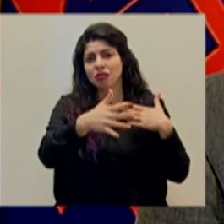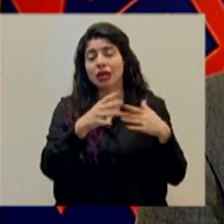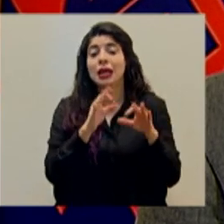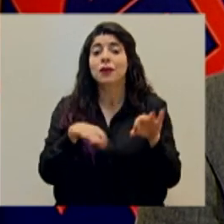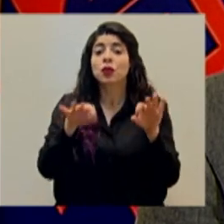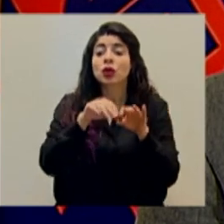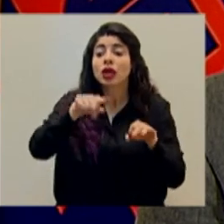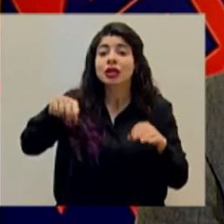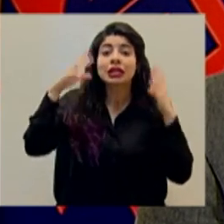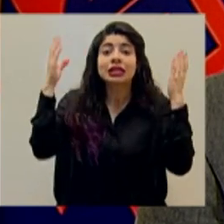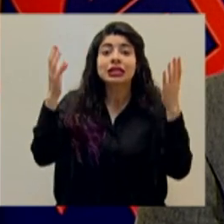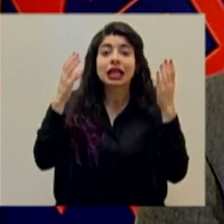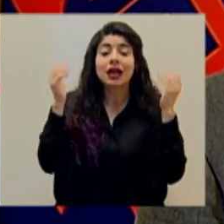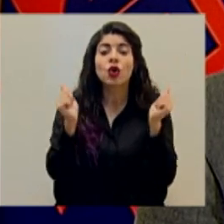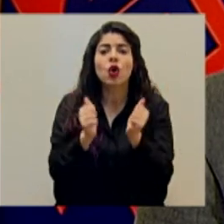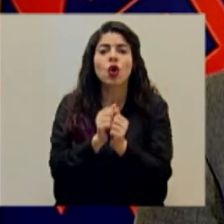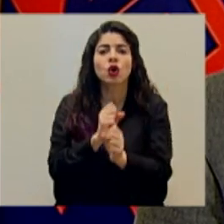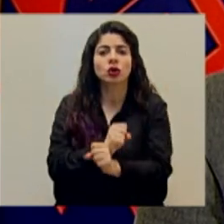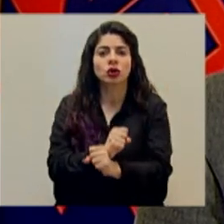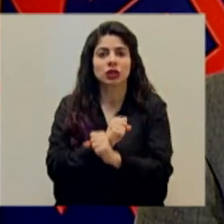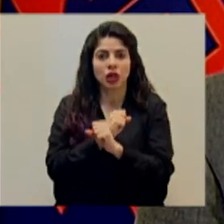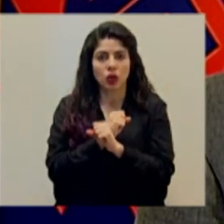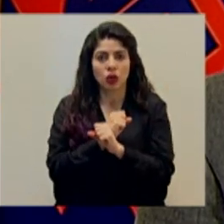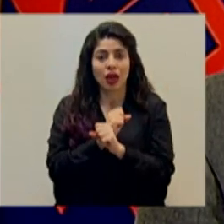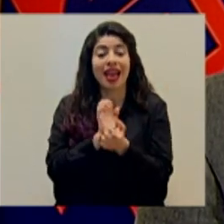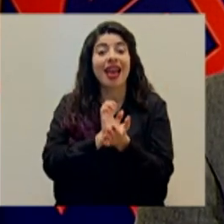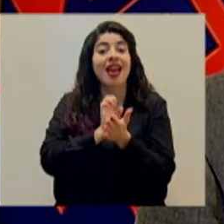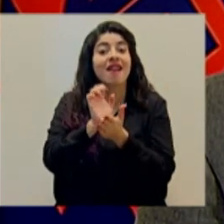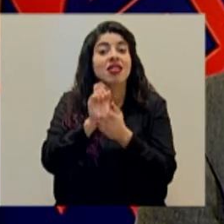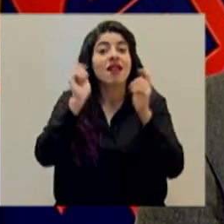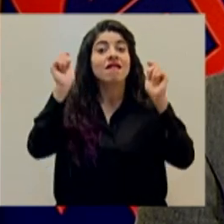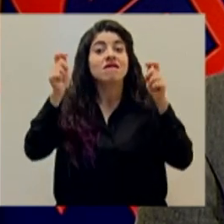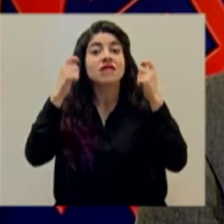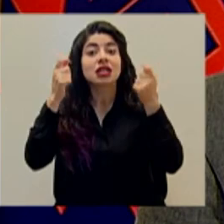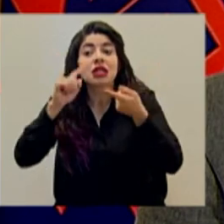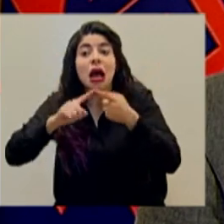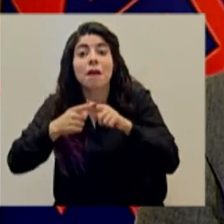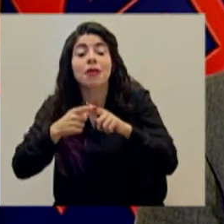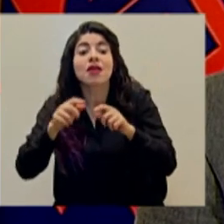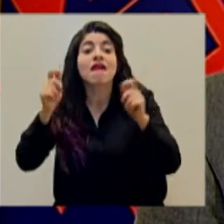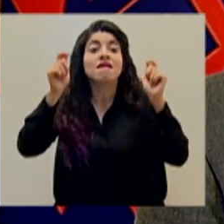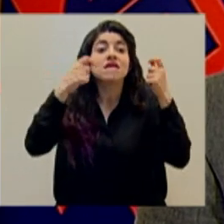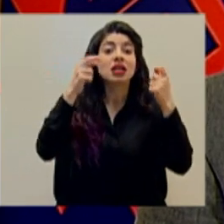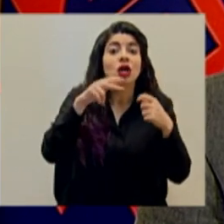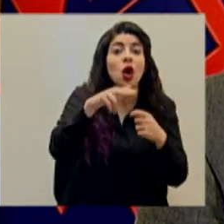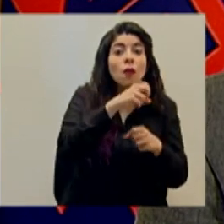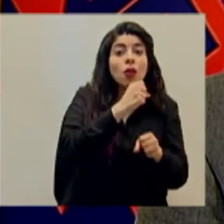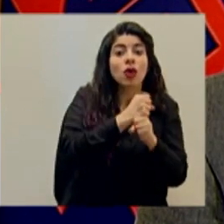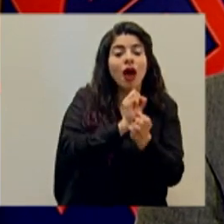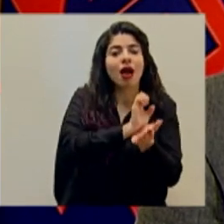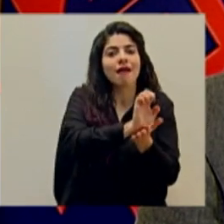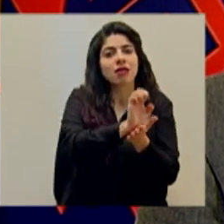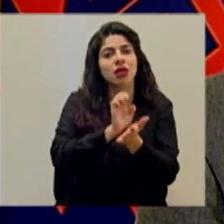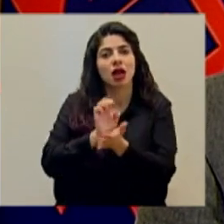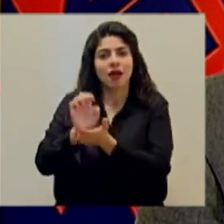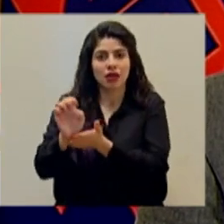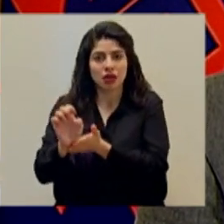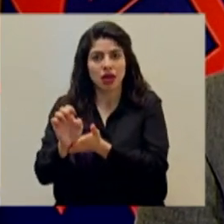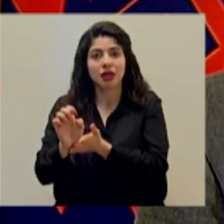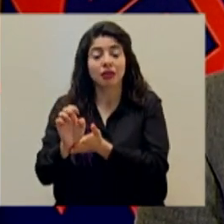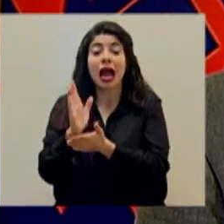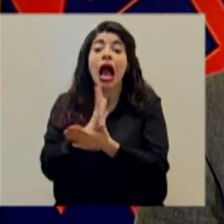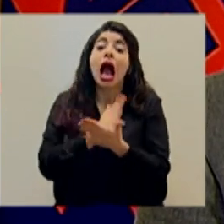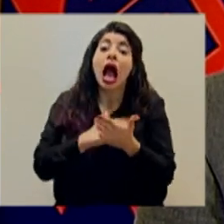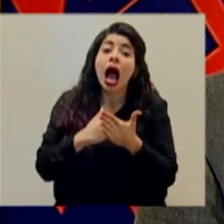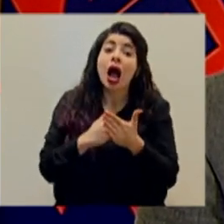una manera segura, evitando fiestas con amigos, compañeros de trabajo y por supuesto, a pesar de ser